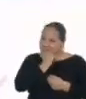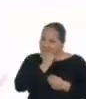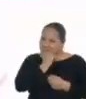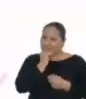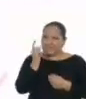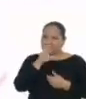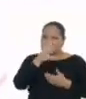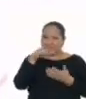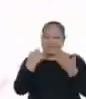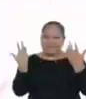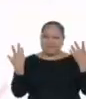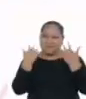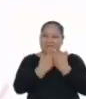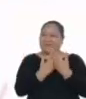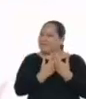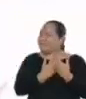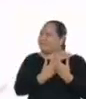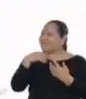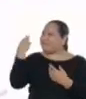¡Todo está encajando!